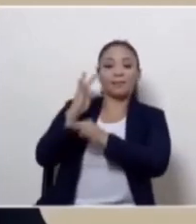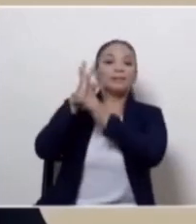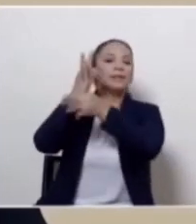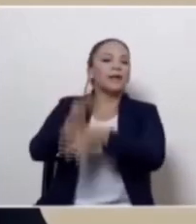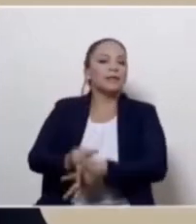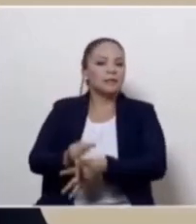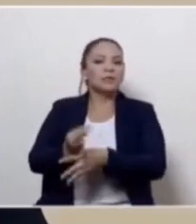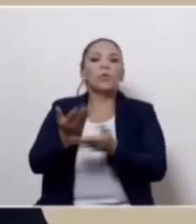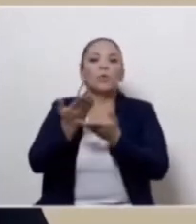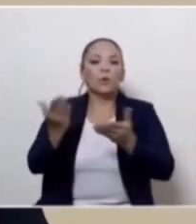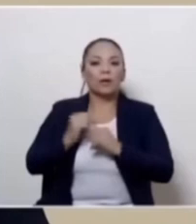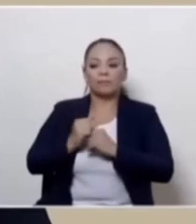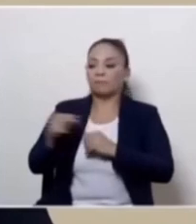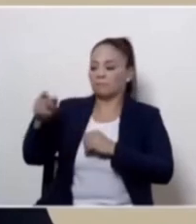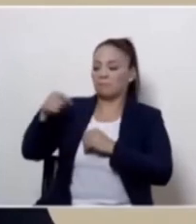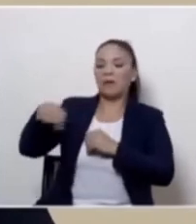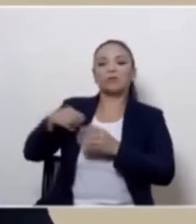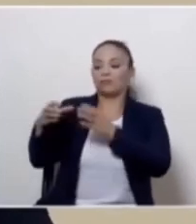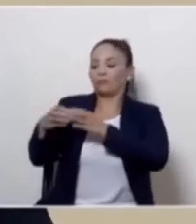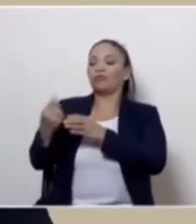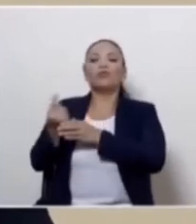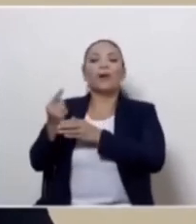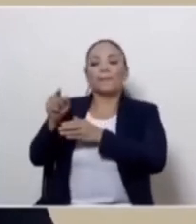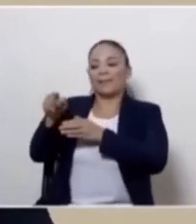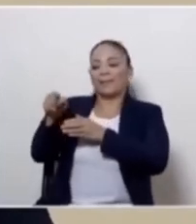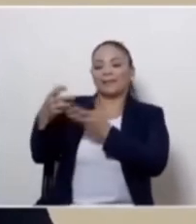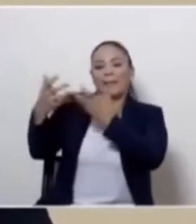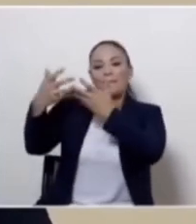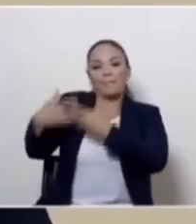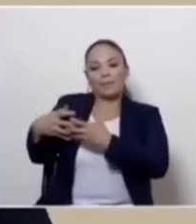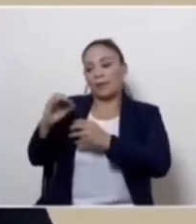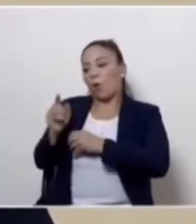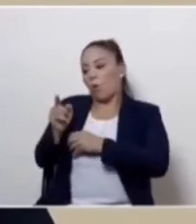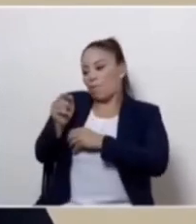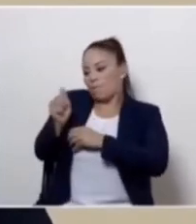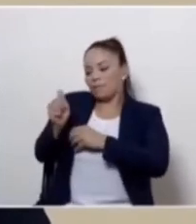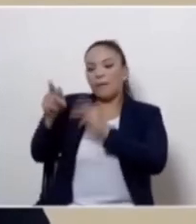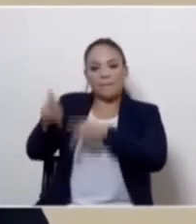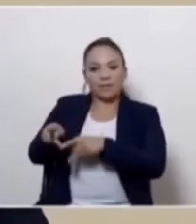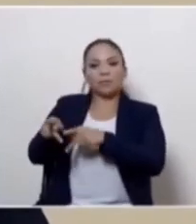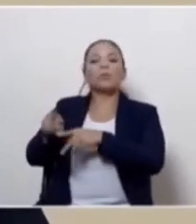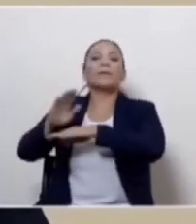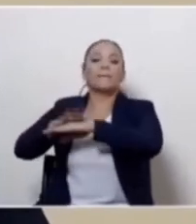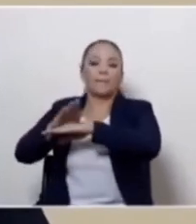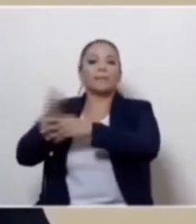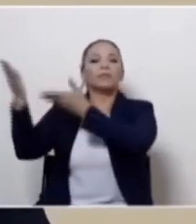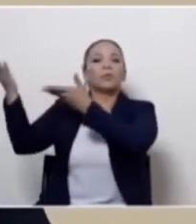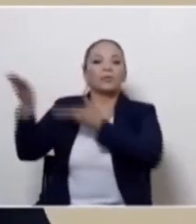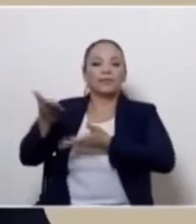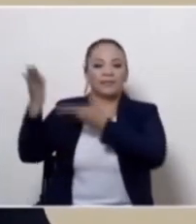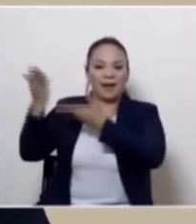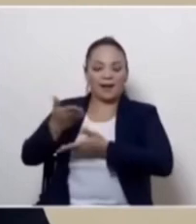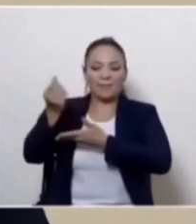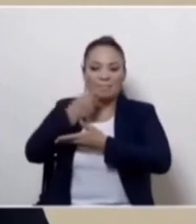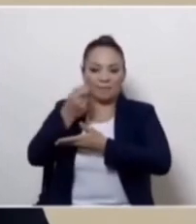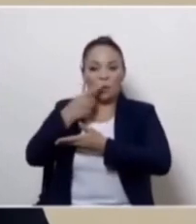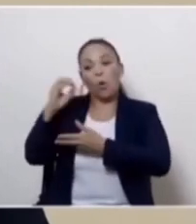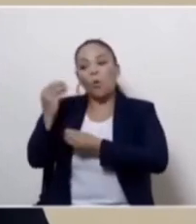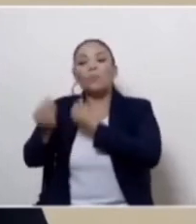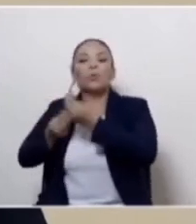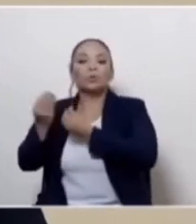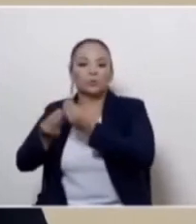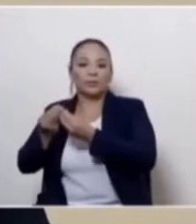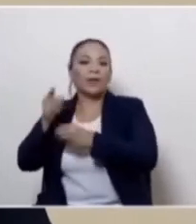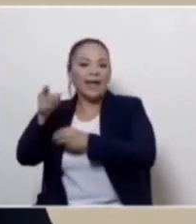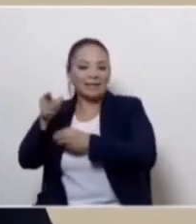otorgarle un monopolio a esa empresa o a esa persona sobre la importación. O la producción de